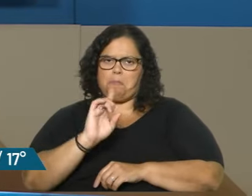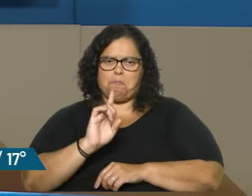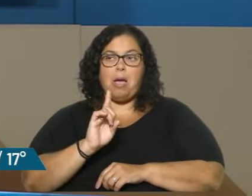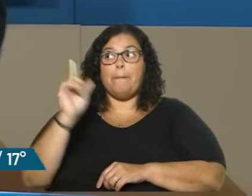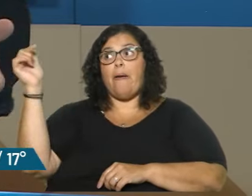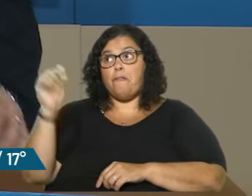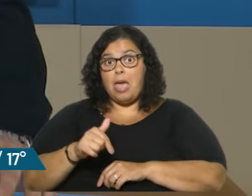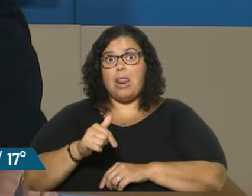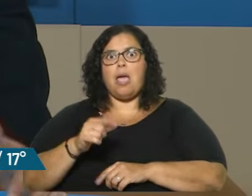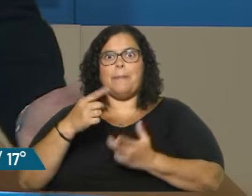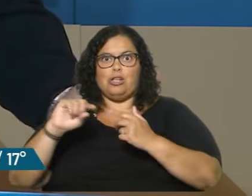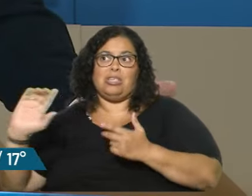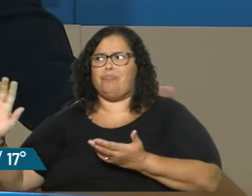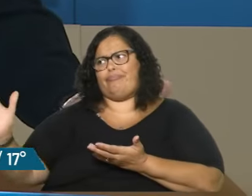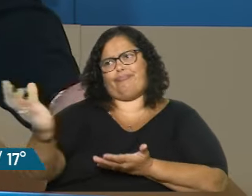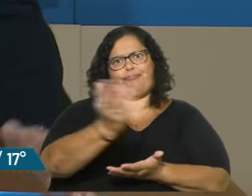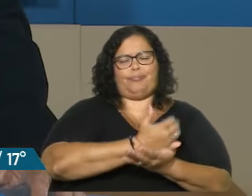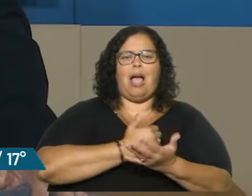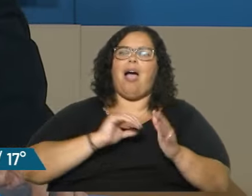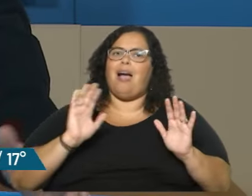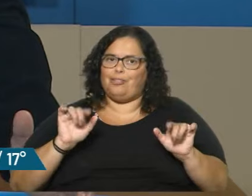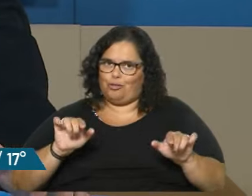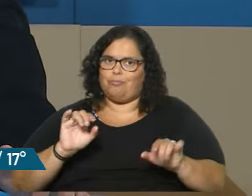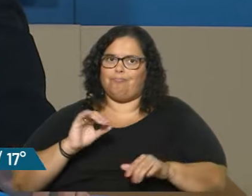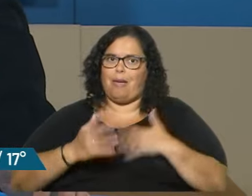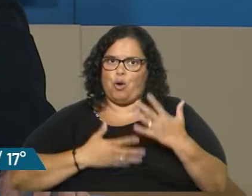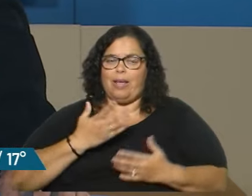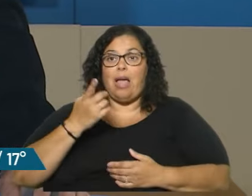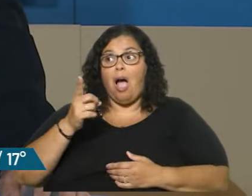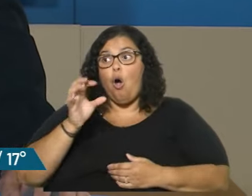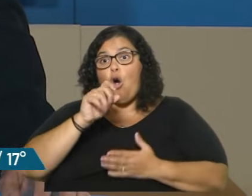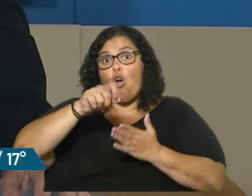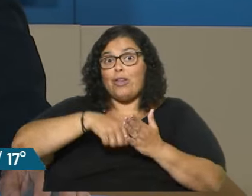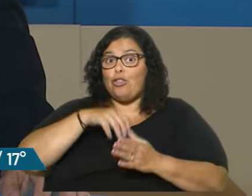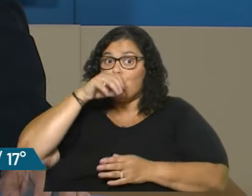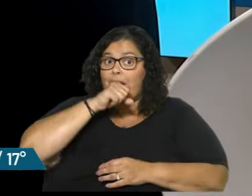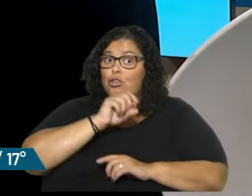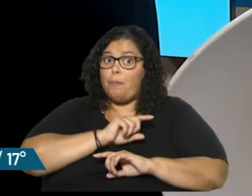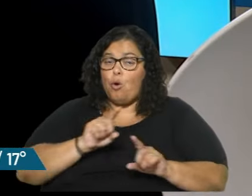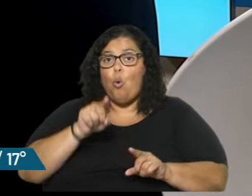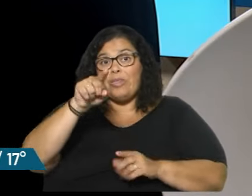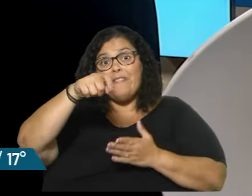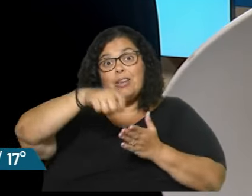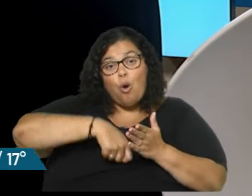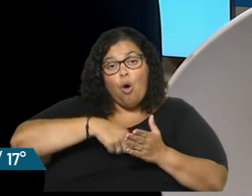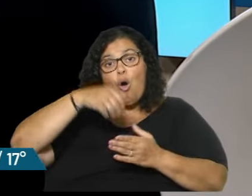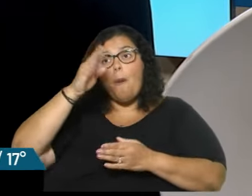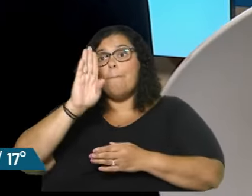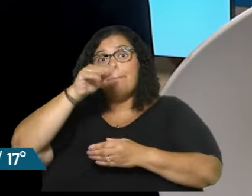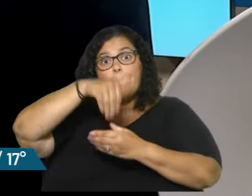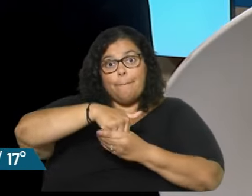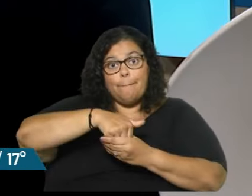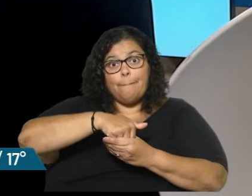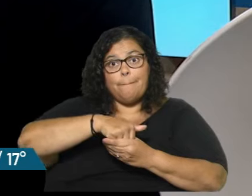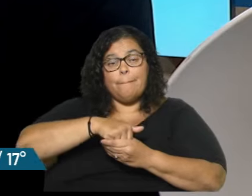saqueo, sin lugar a duda, y no tengan contratos secretos, sin duda. ¿Firmó la papeleta para este plebiscito? ¿Puede haber un